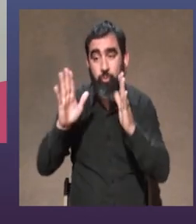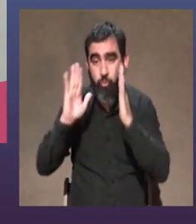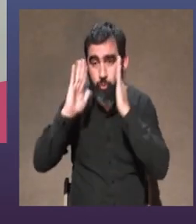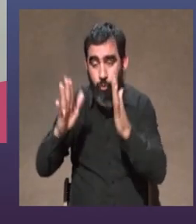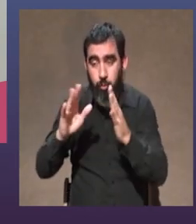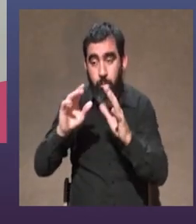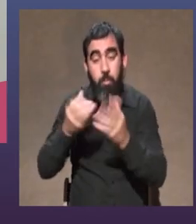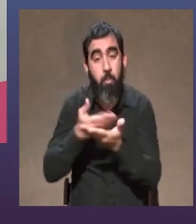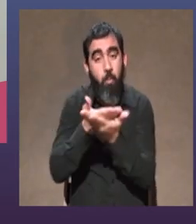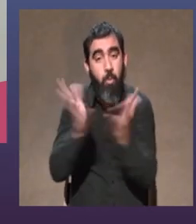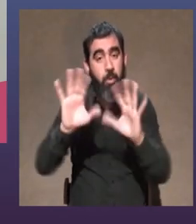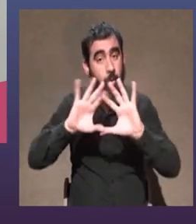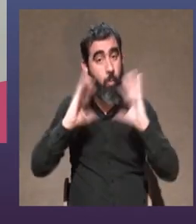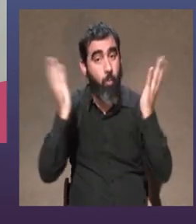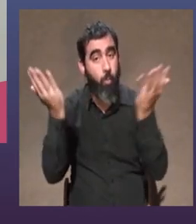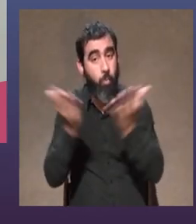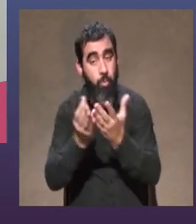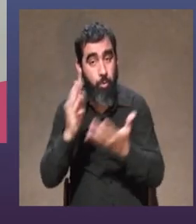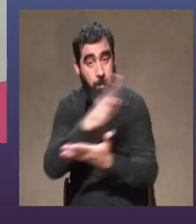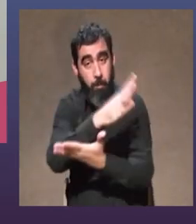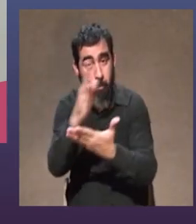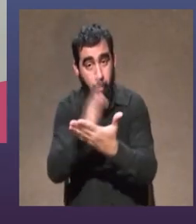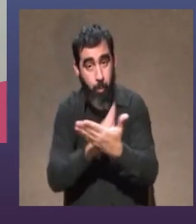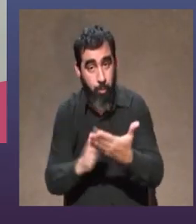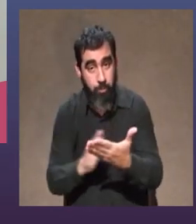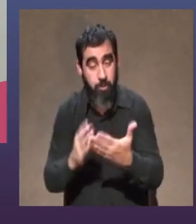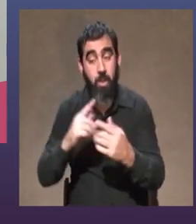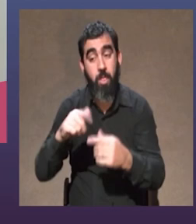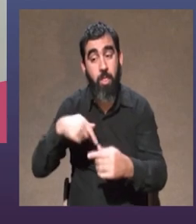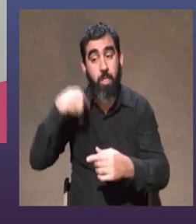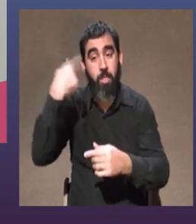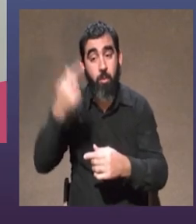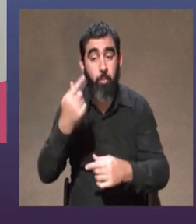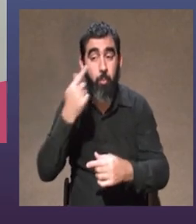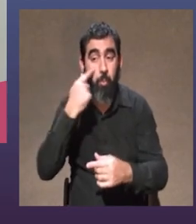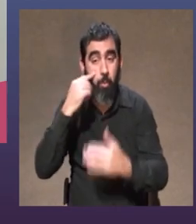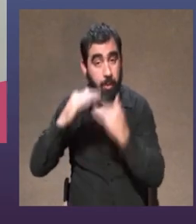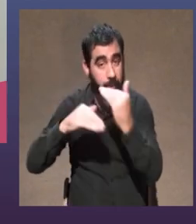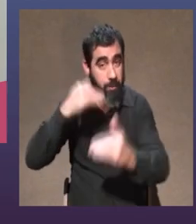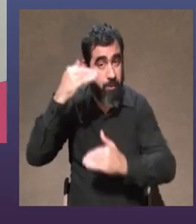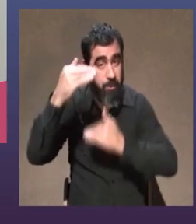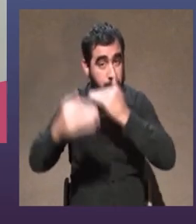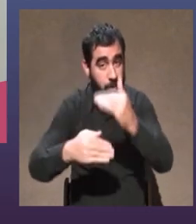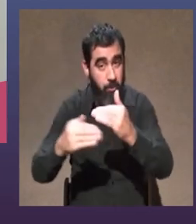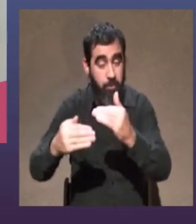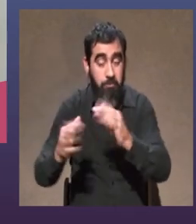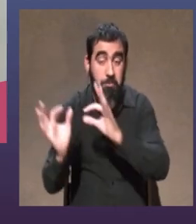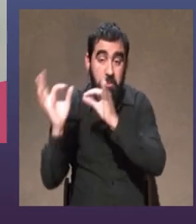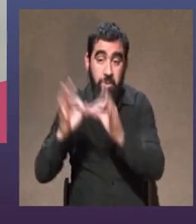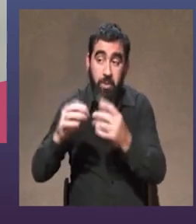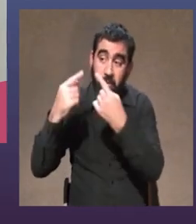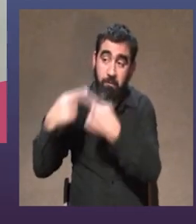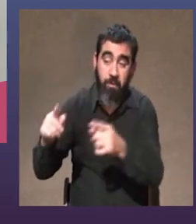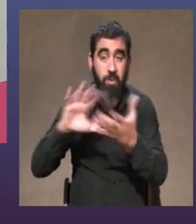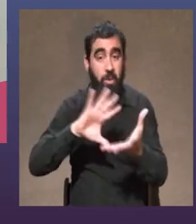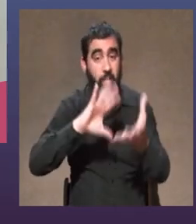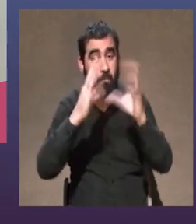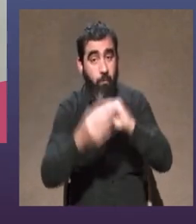me mostró un mundo a nivel poético que yo después intenté desarrollar y llegó a mí de otra manera